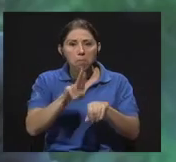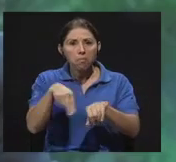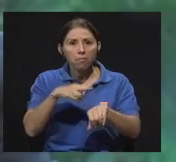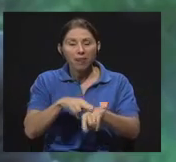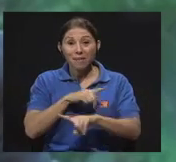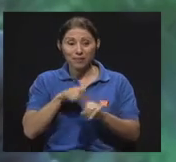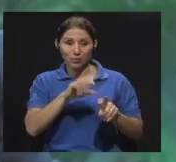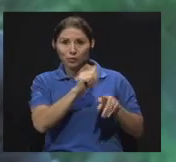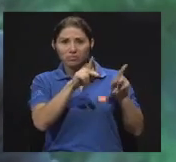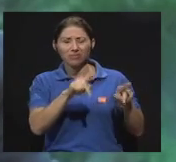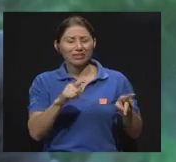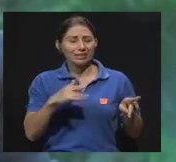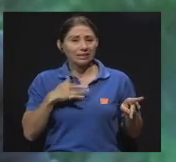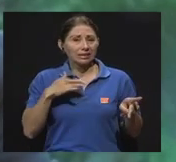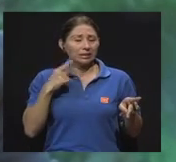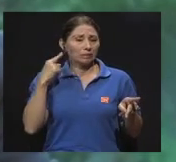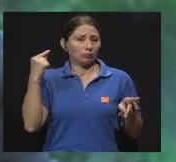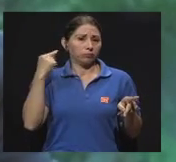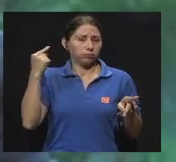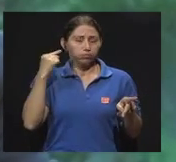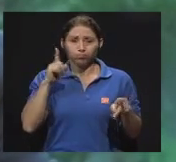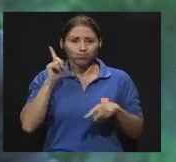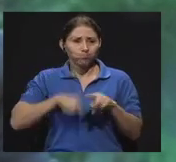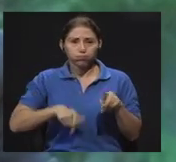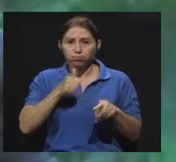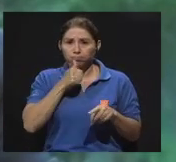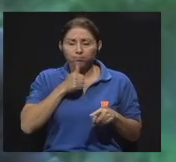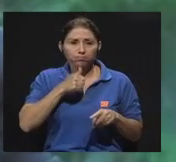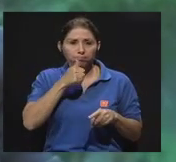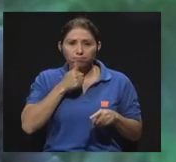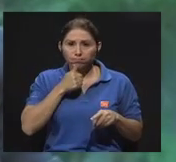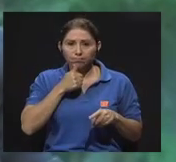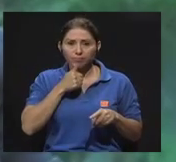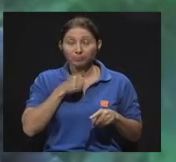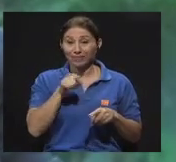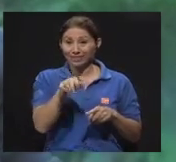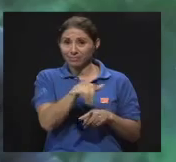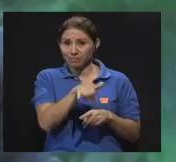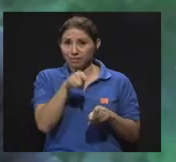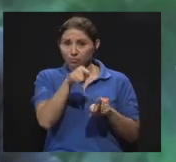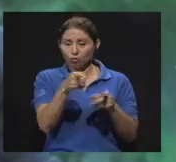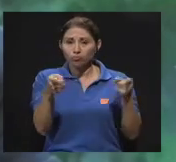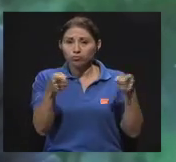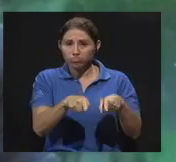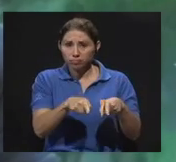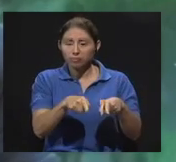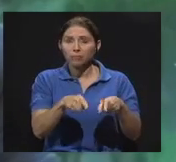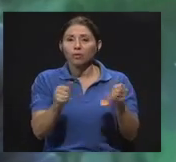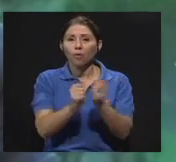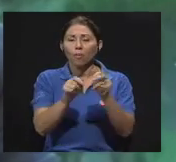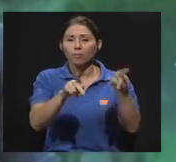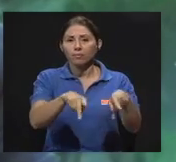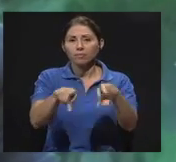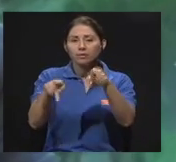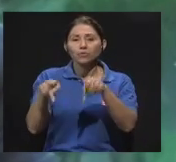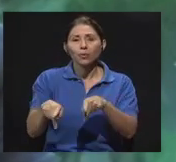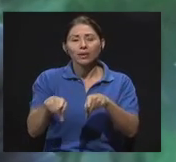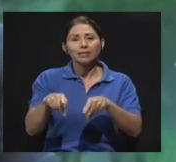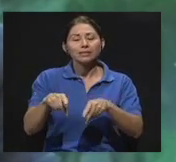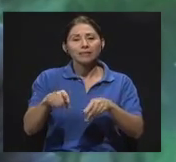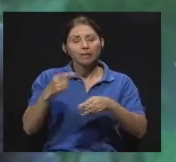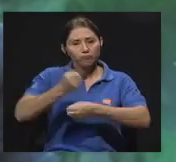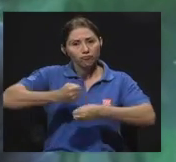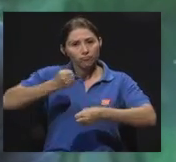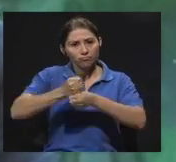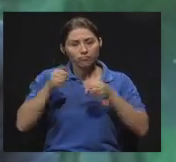consideran bastante molestos o insoportables. Ese mismo daño también lo sufren las personas que se